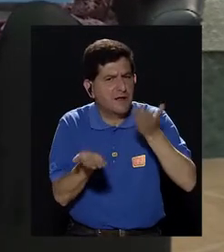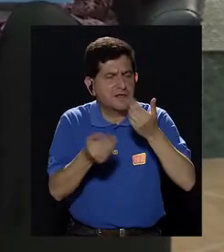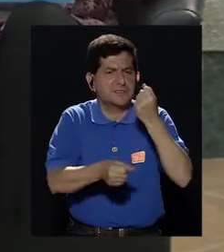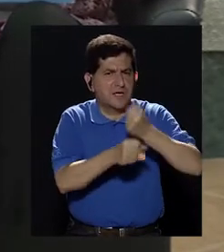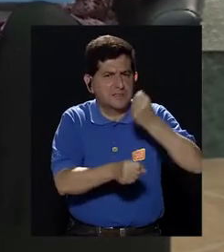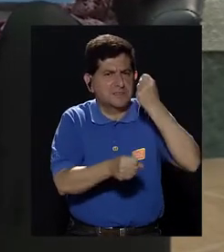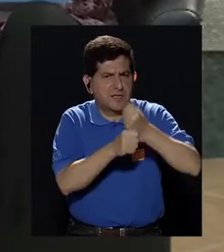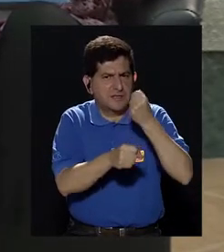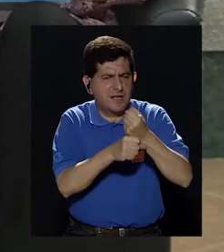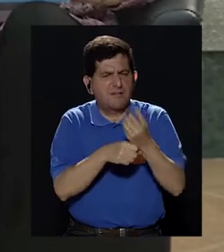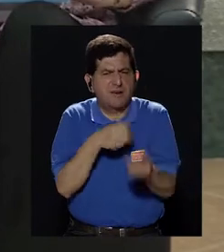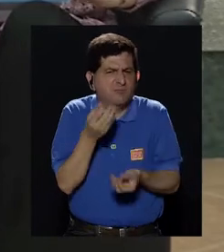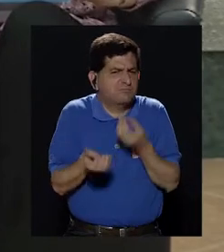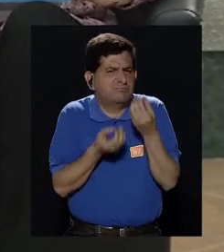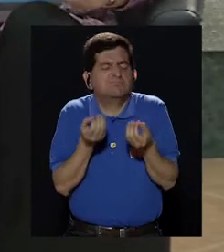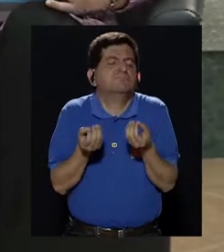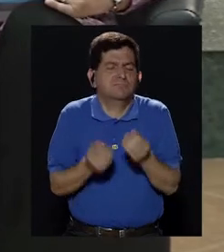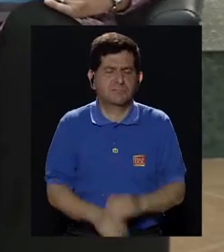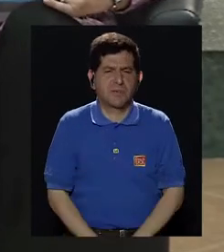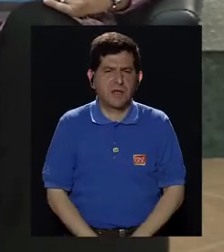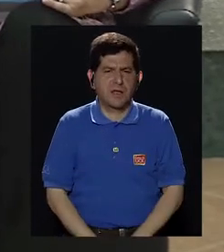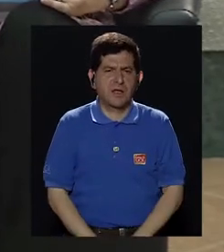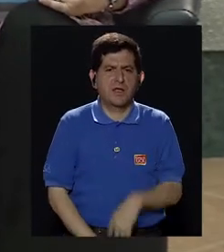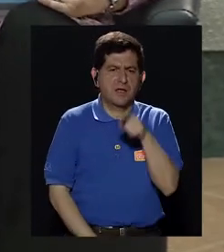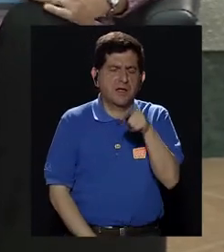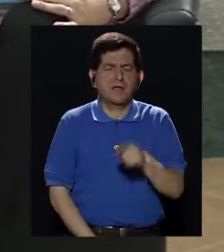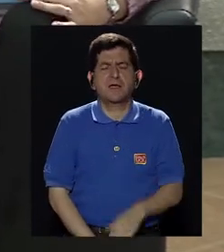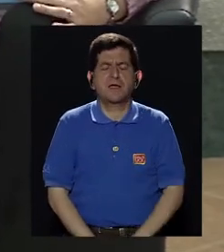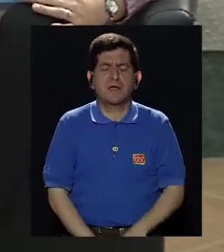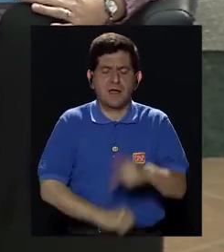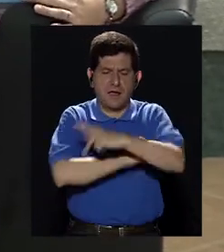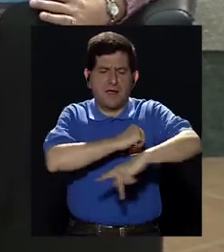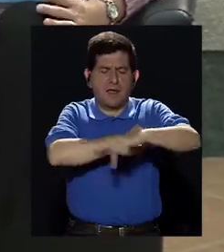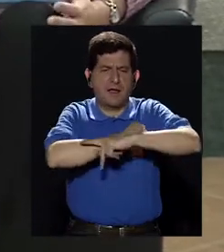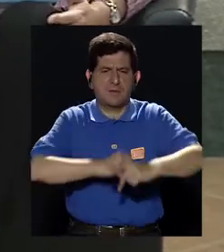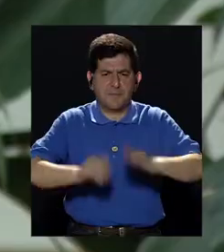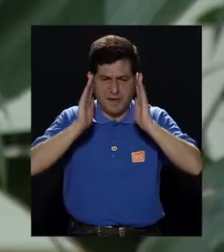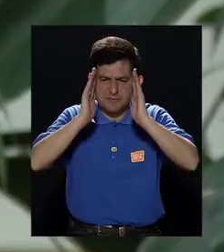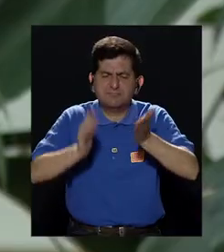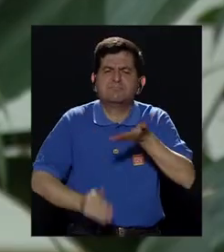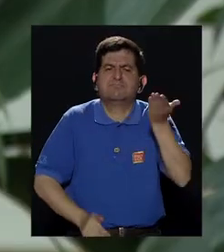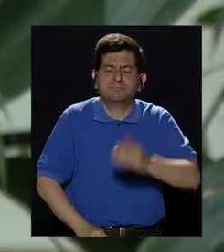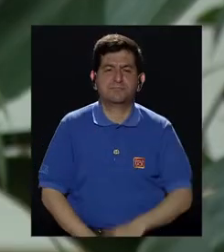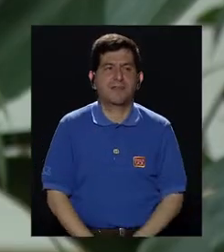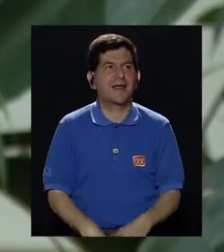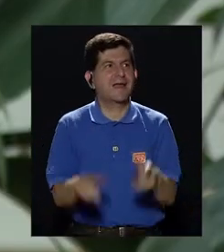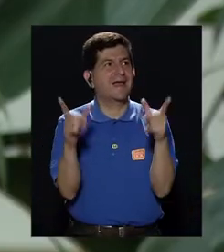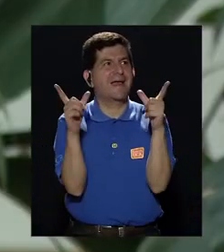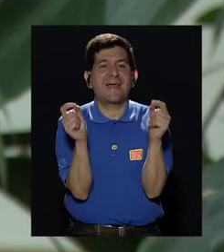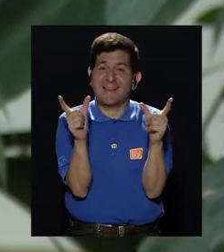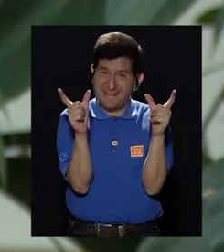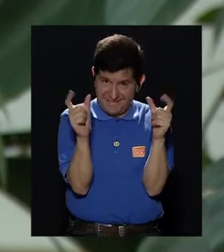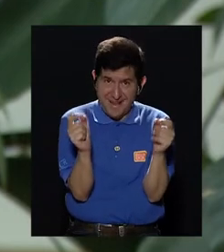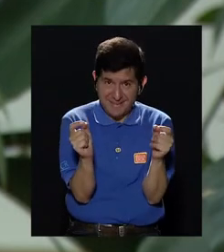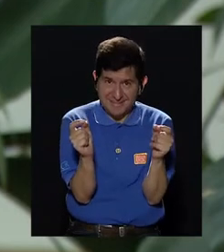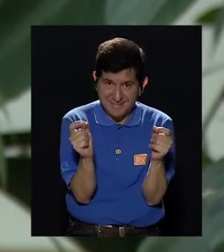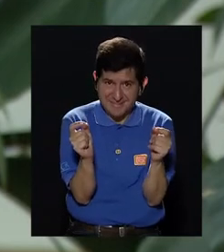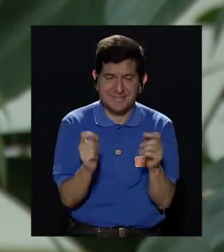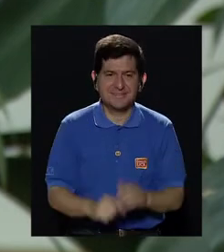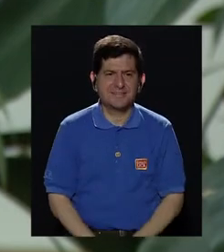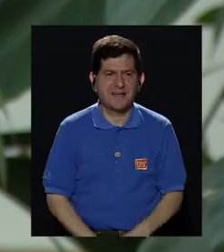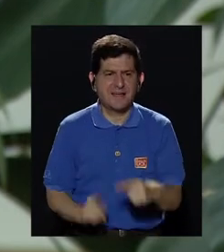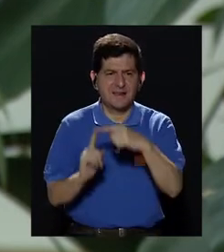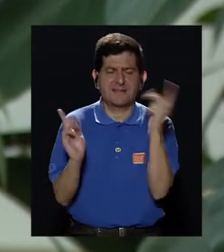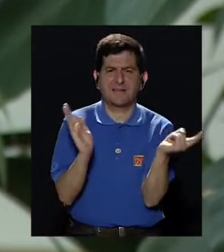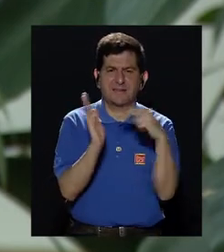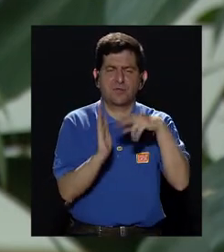Gonzalo, del trabajo que realizan, ¿verdad?, y cuál es el alcance que tienen ustedes también en nuestro país. El cáncer desde el